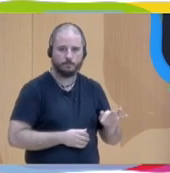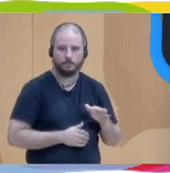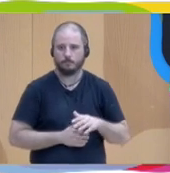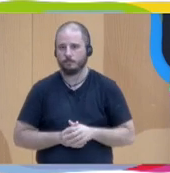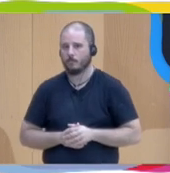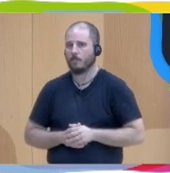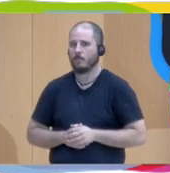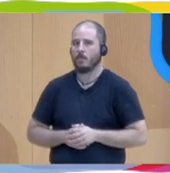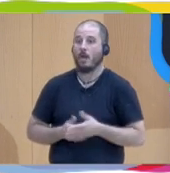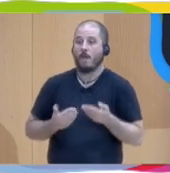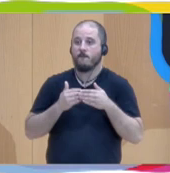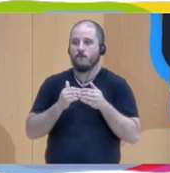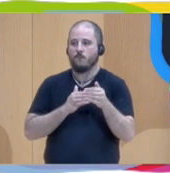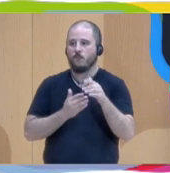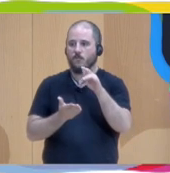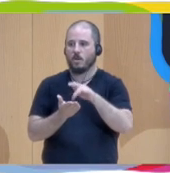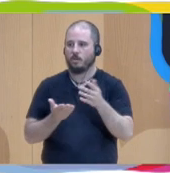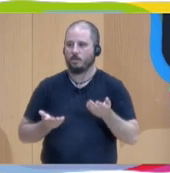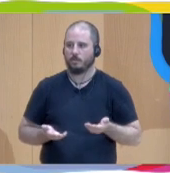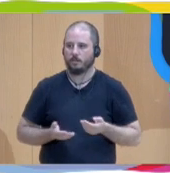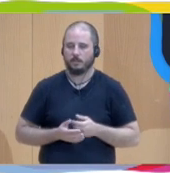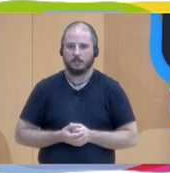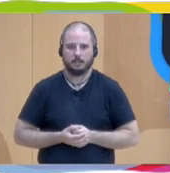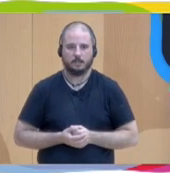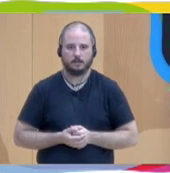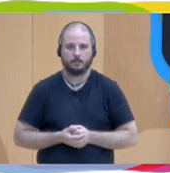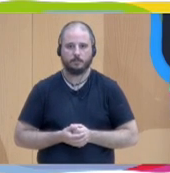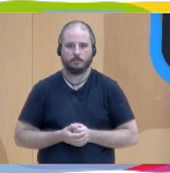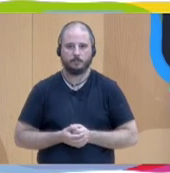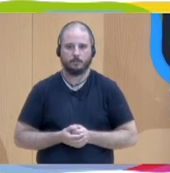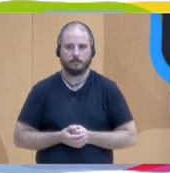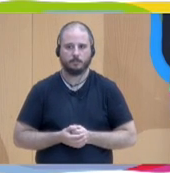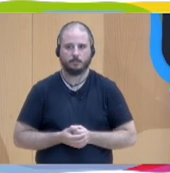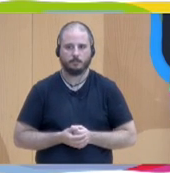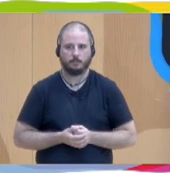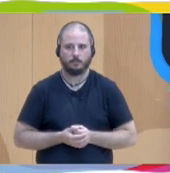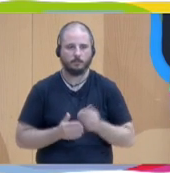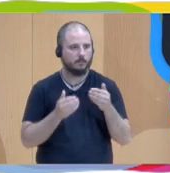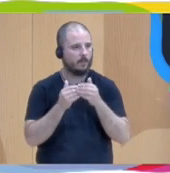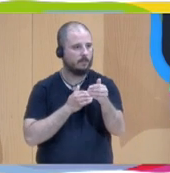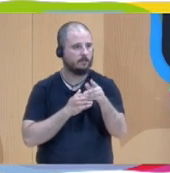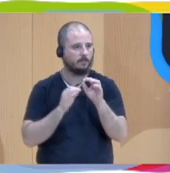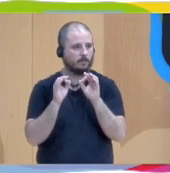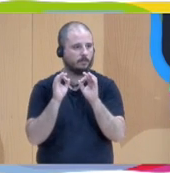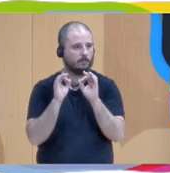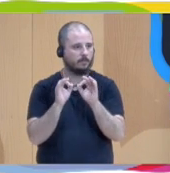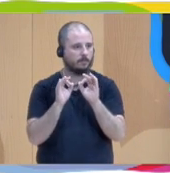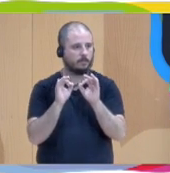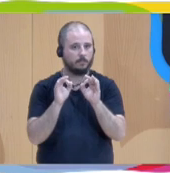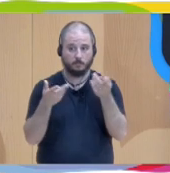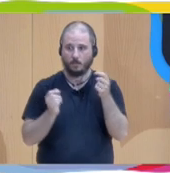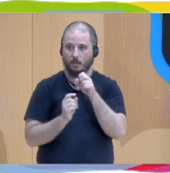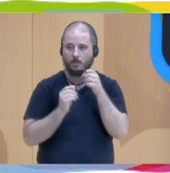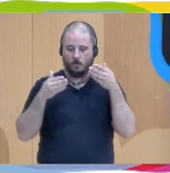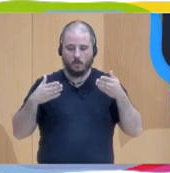El futuro es una dimensión que el aprocho dialógico nos